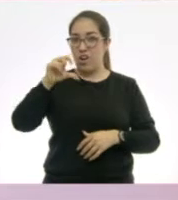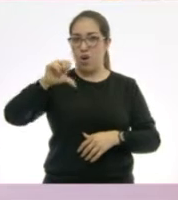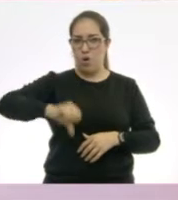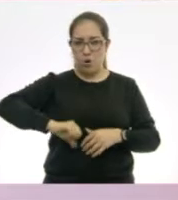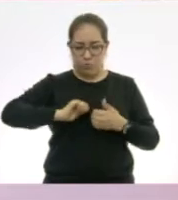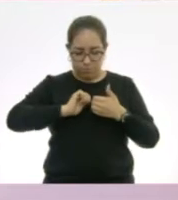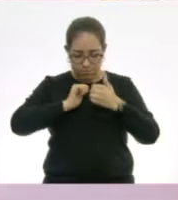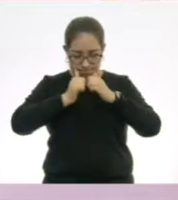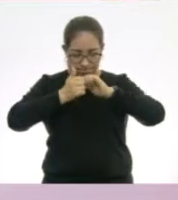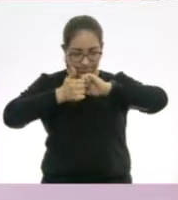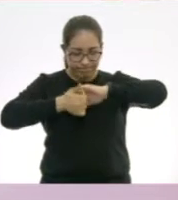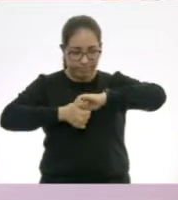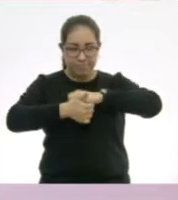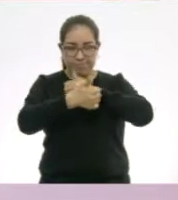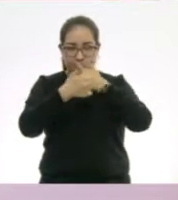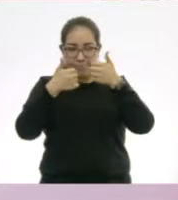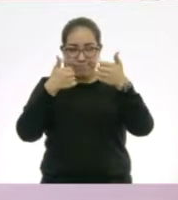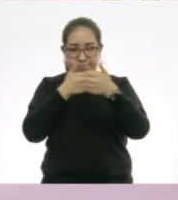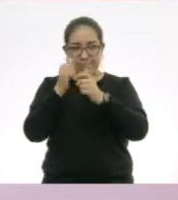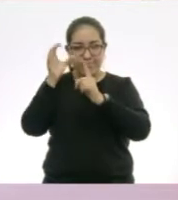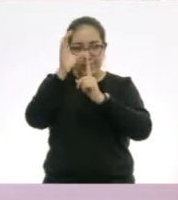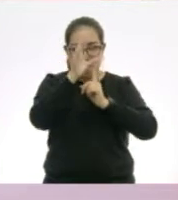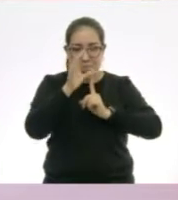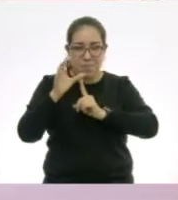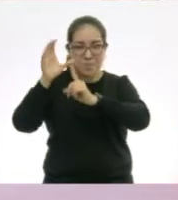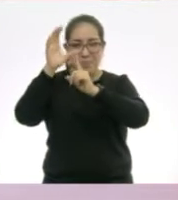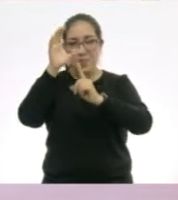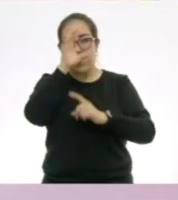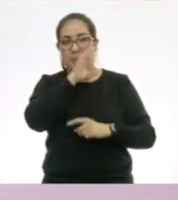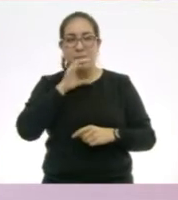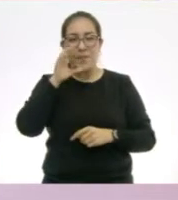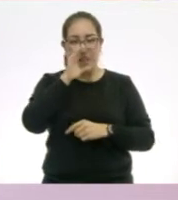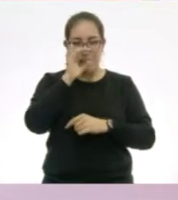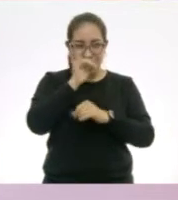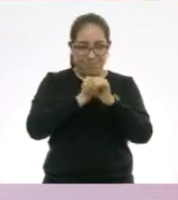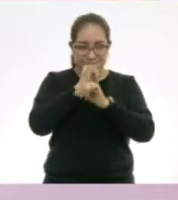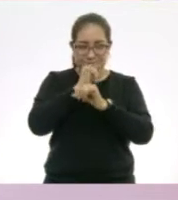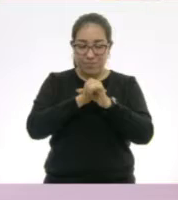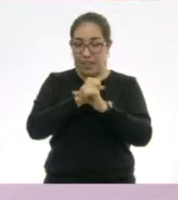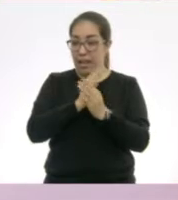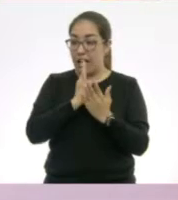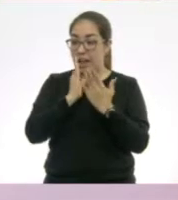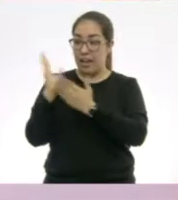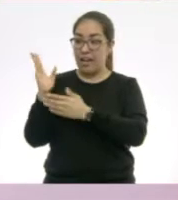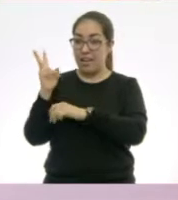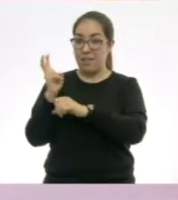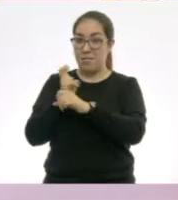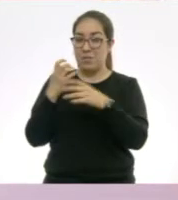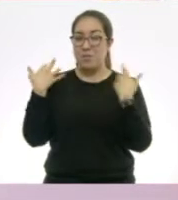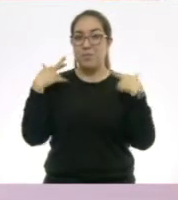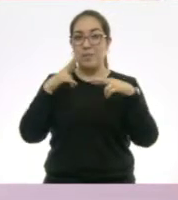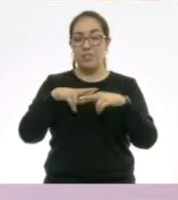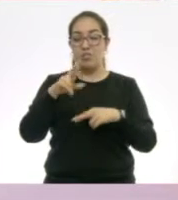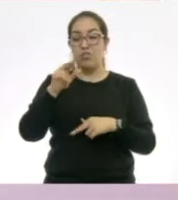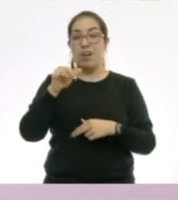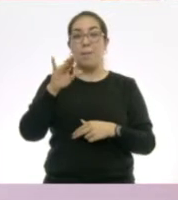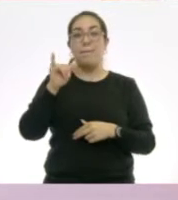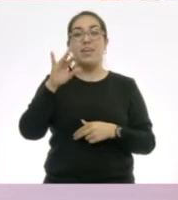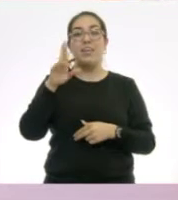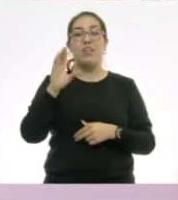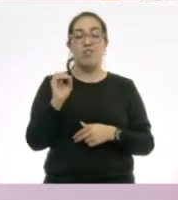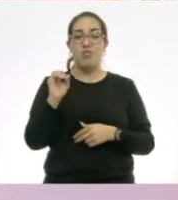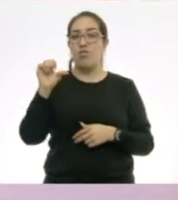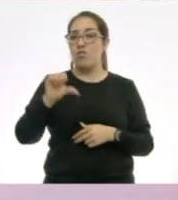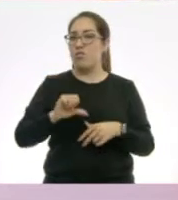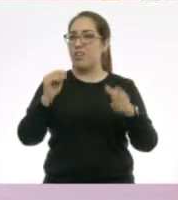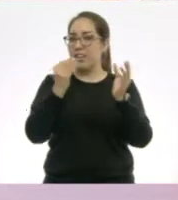investigadores. Pero para eso quiero invitar al maestro Ramiro para que nos dé la